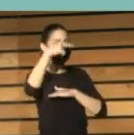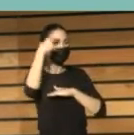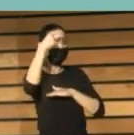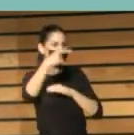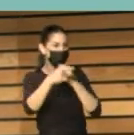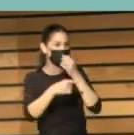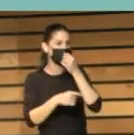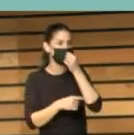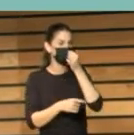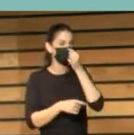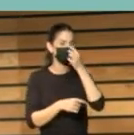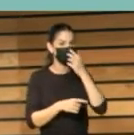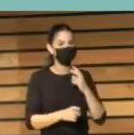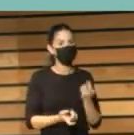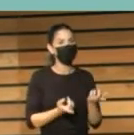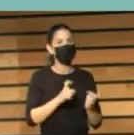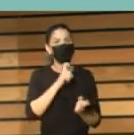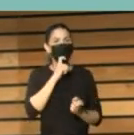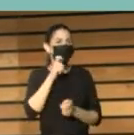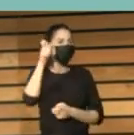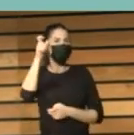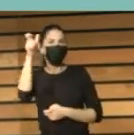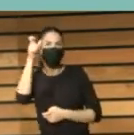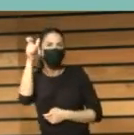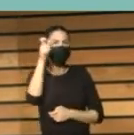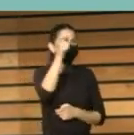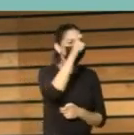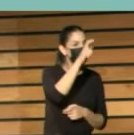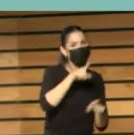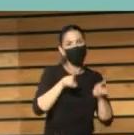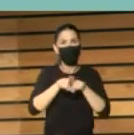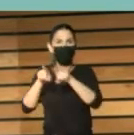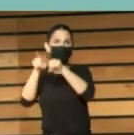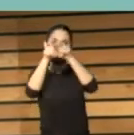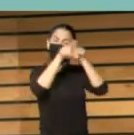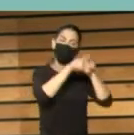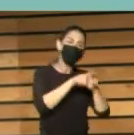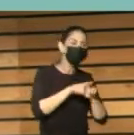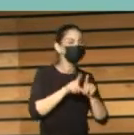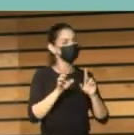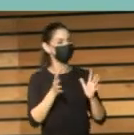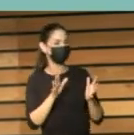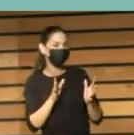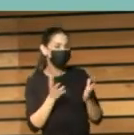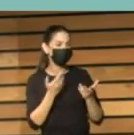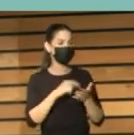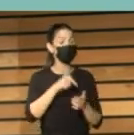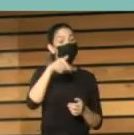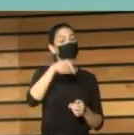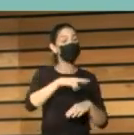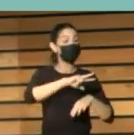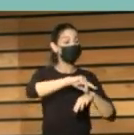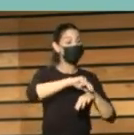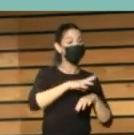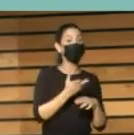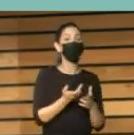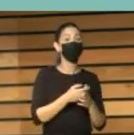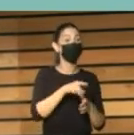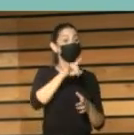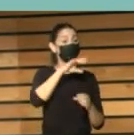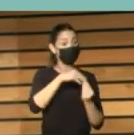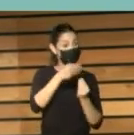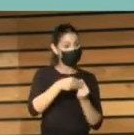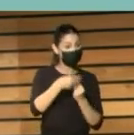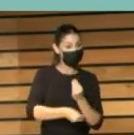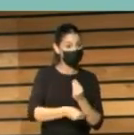llegar a cada uno de los municipios en igualdad de condiciones, la biblioteca insular del Cabildo de Gran Canaria cumple un papel fundamental.